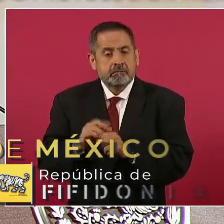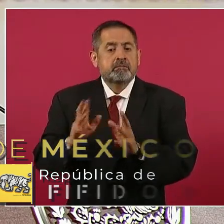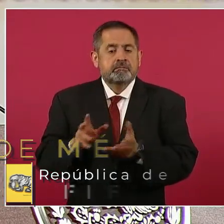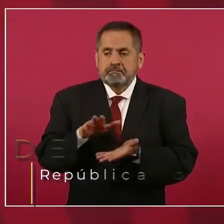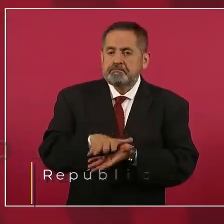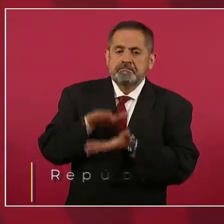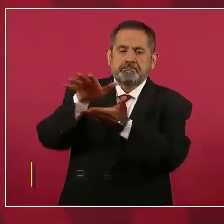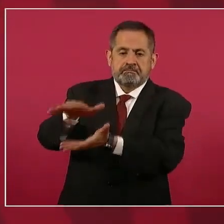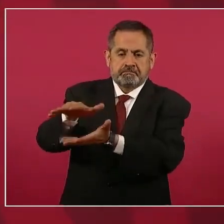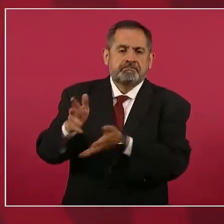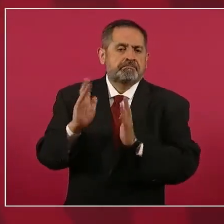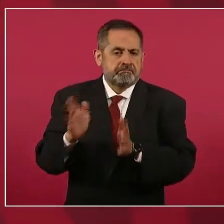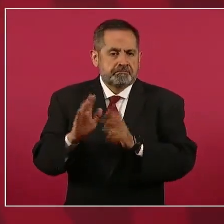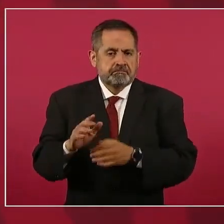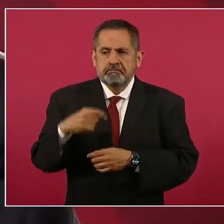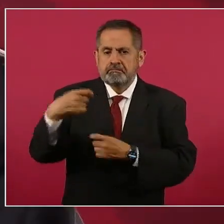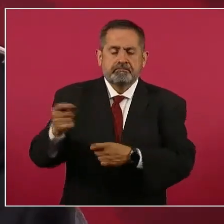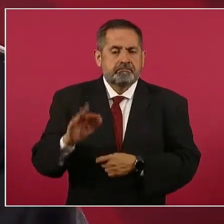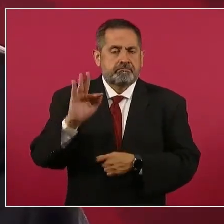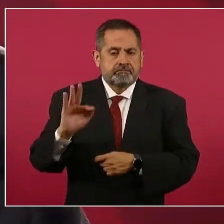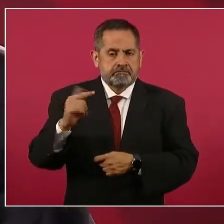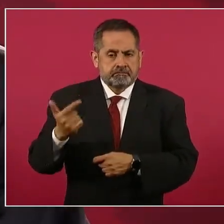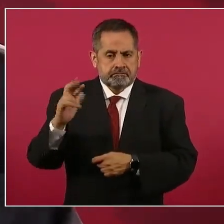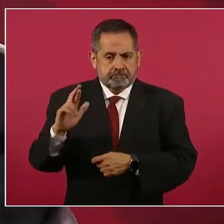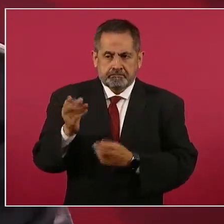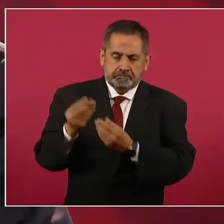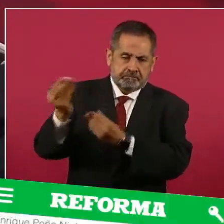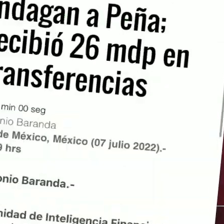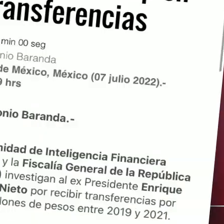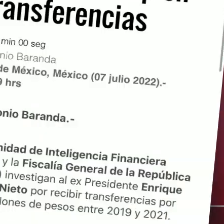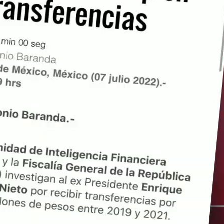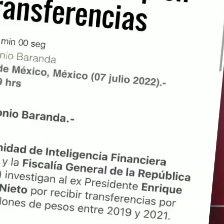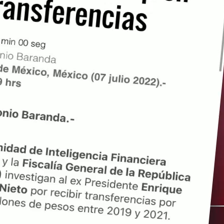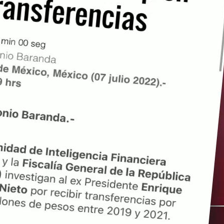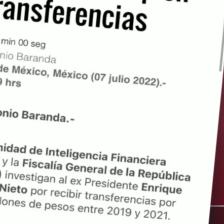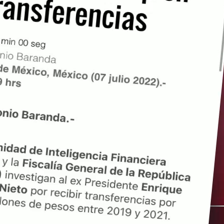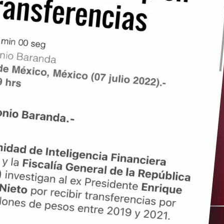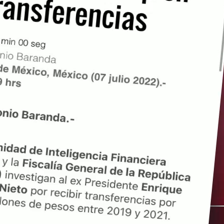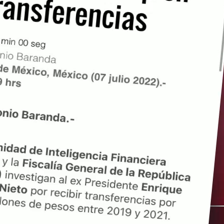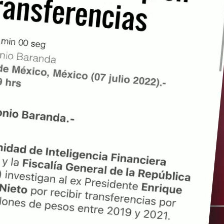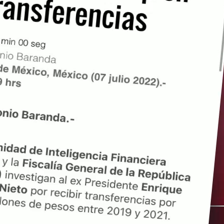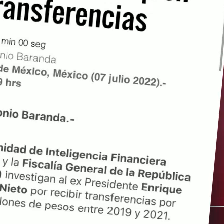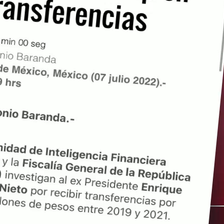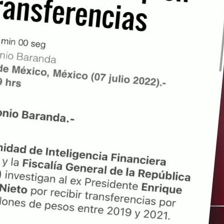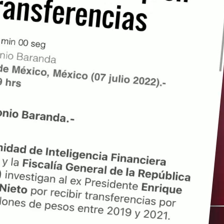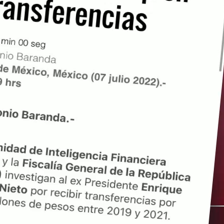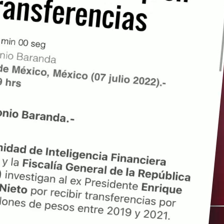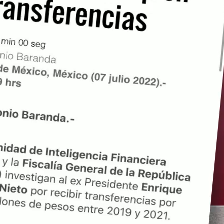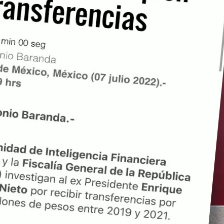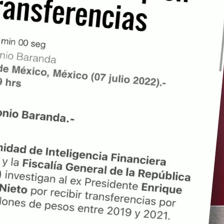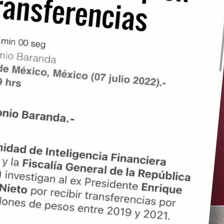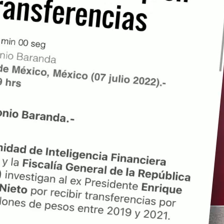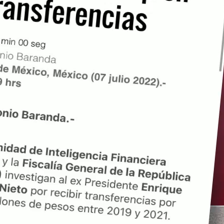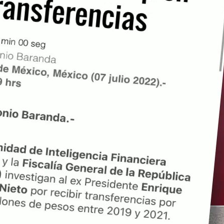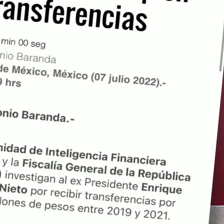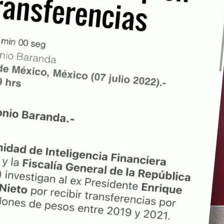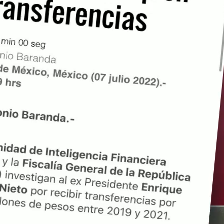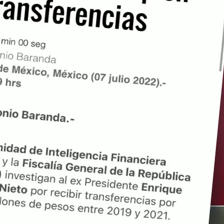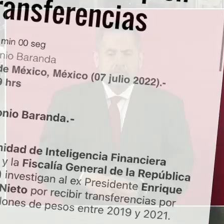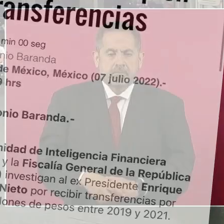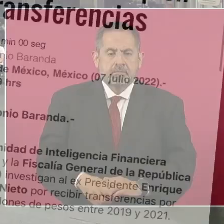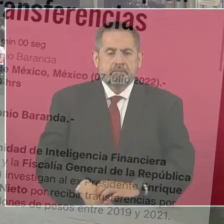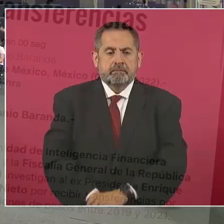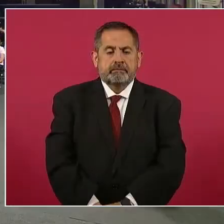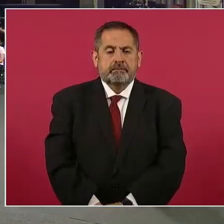ha sido entregada a la Fiscalía General de la República y la Fiscalía General de la República ha abierto ya una carpeta de investigación.